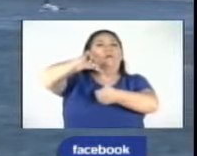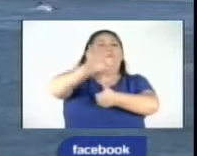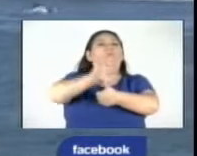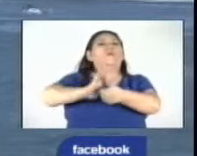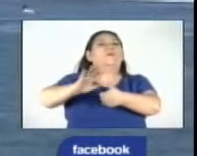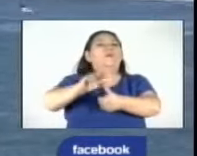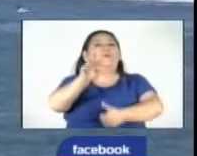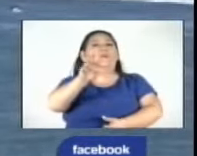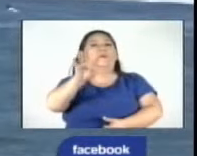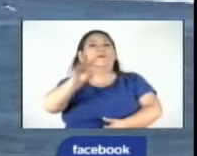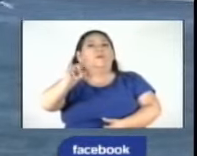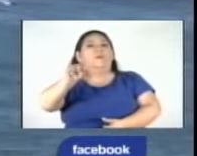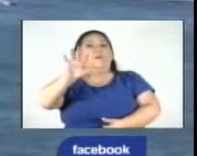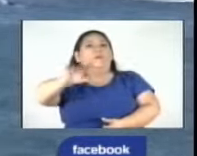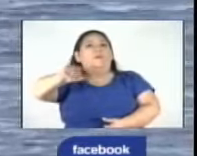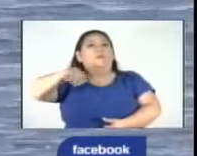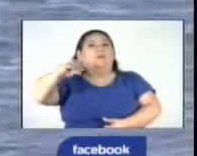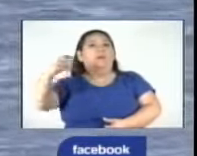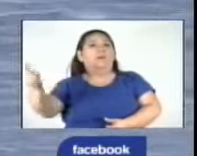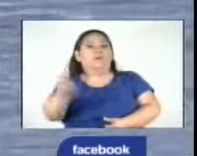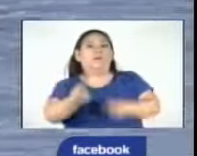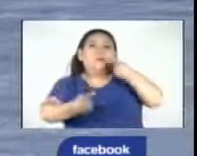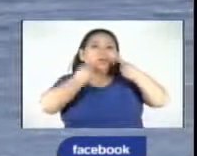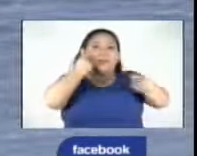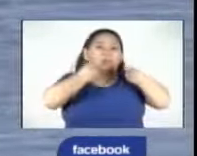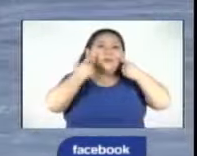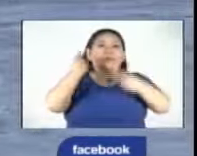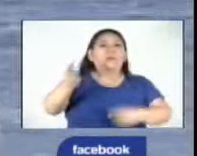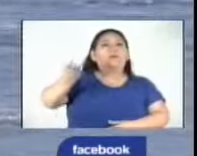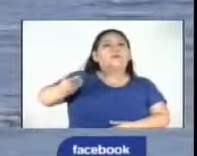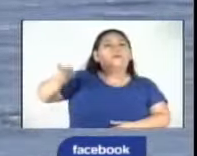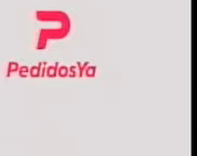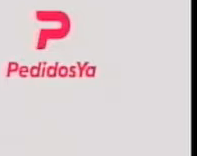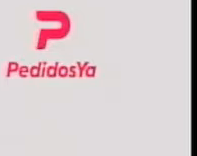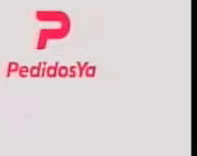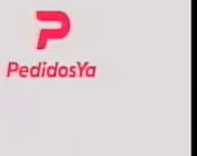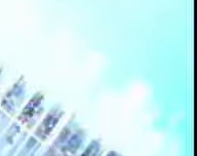recibieron a 24.5 millones de visitas el año pasado.